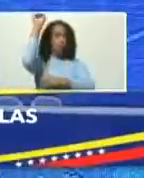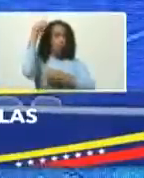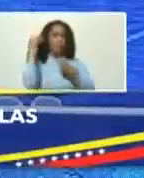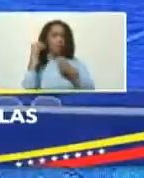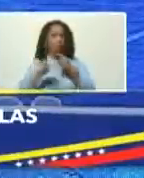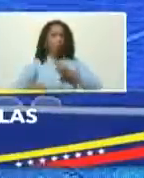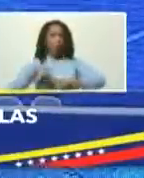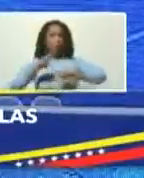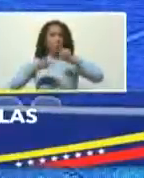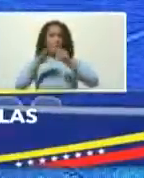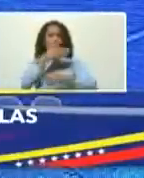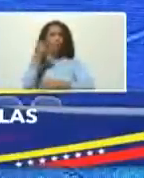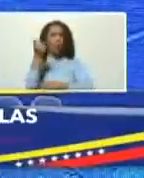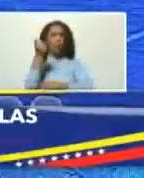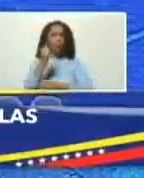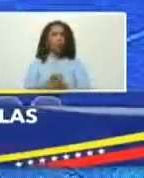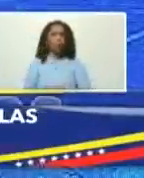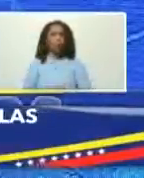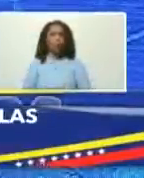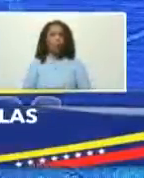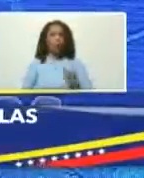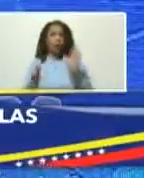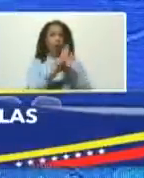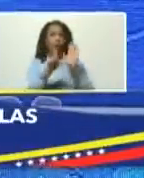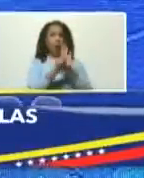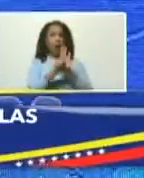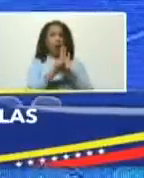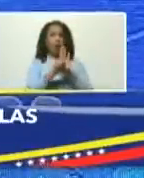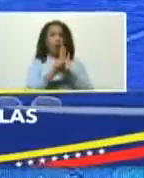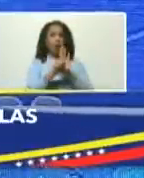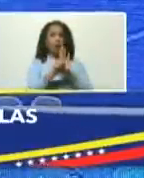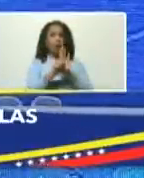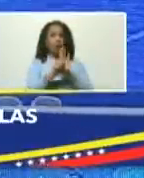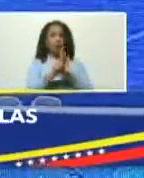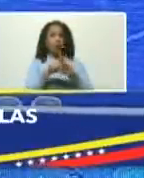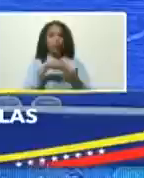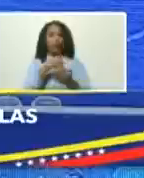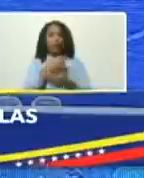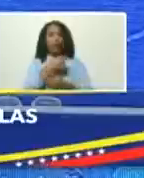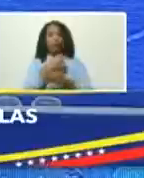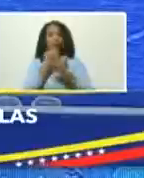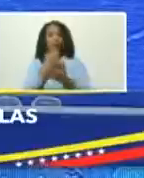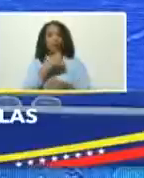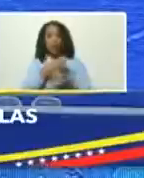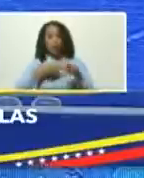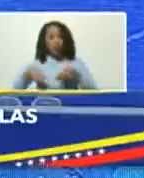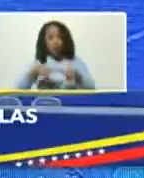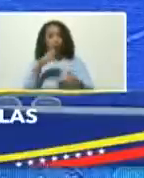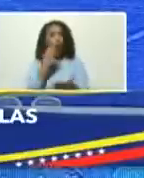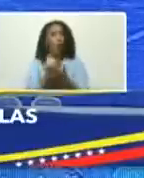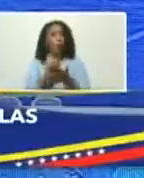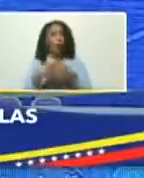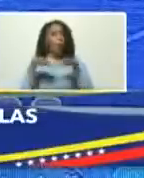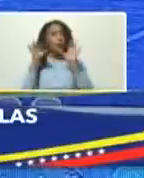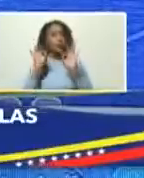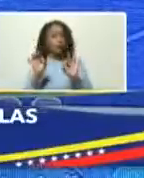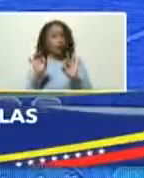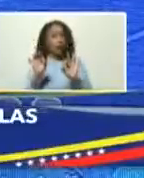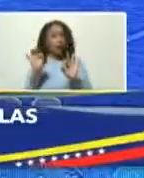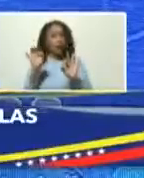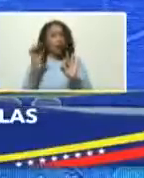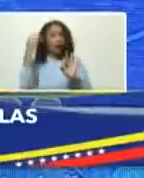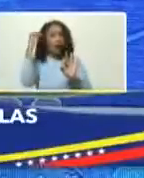construir lo mejor y la ley orgánica de zonas económicas especiales es